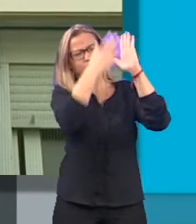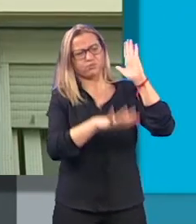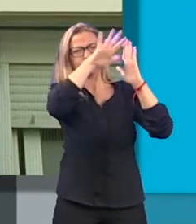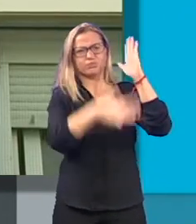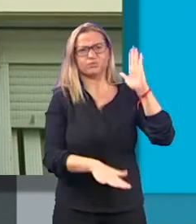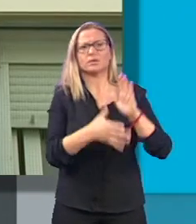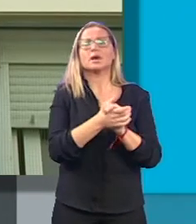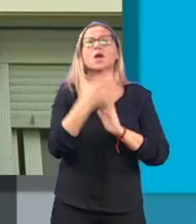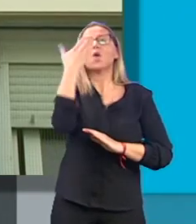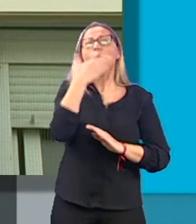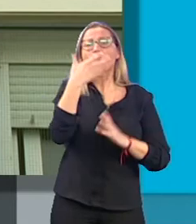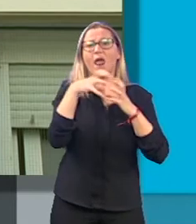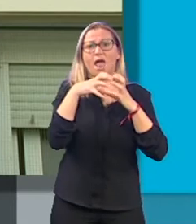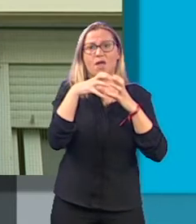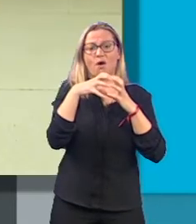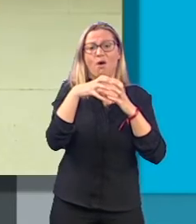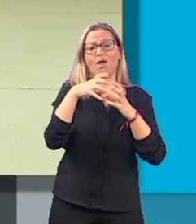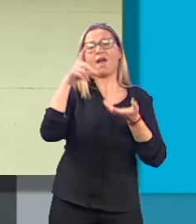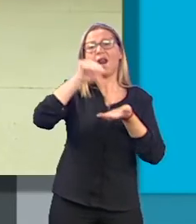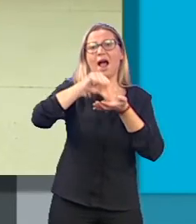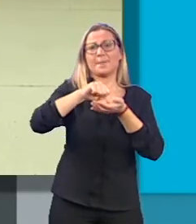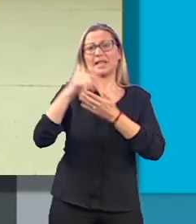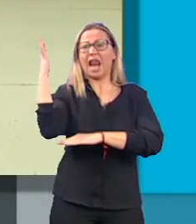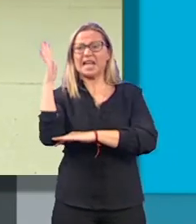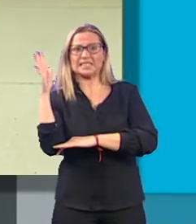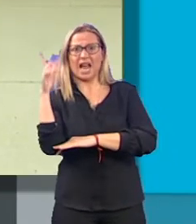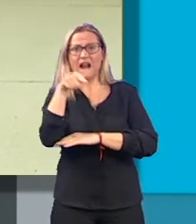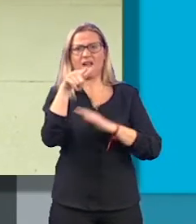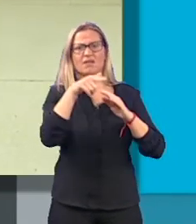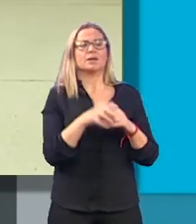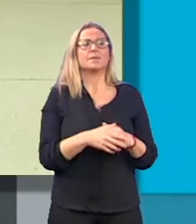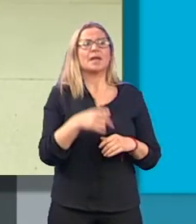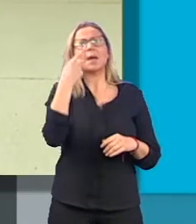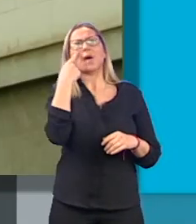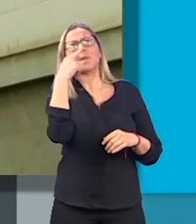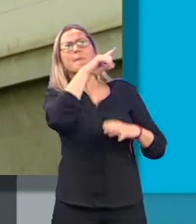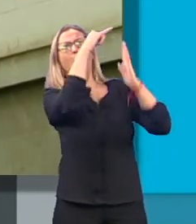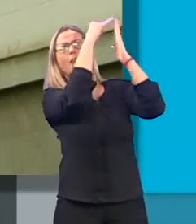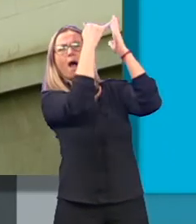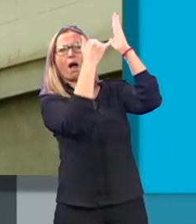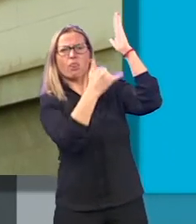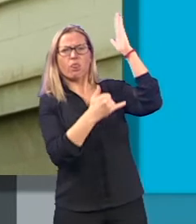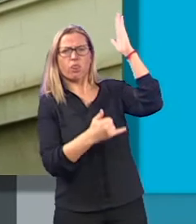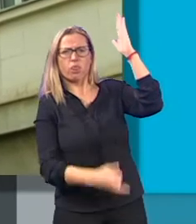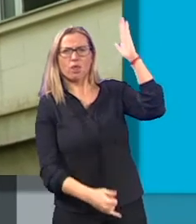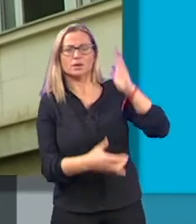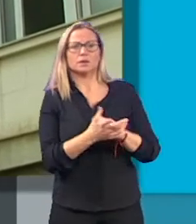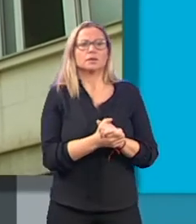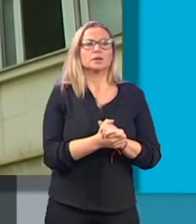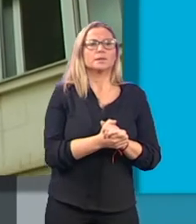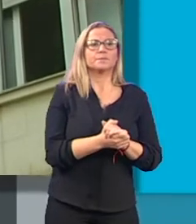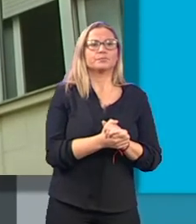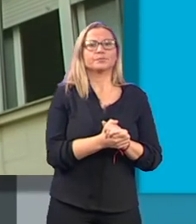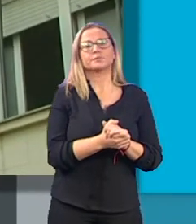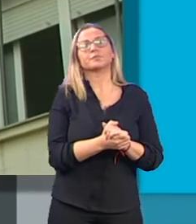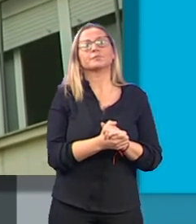Granada Capital, ubicado en La Chana junto al Centro de Salud. Además, se puede apreciar la existencia de una grieta que recorre la fachada de arriba abajo en buena